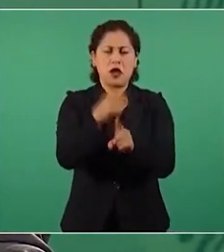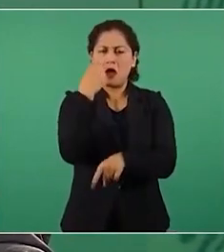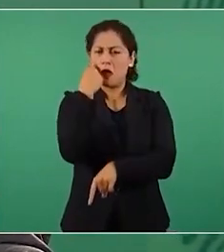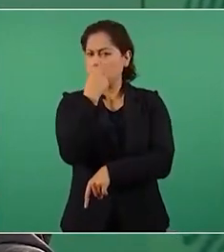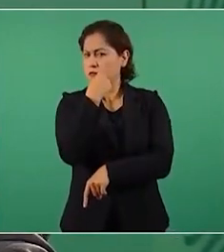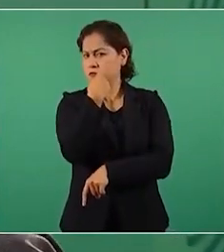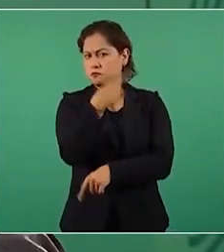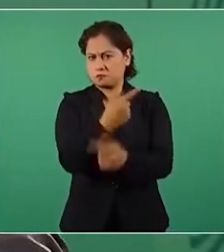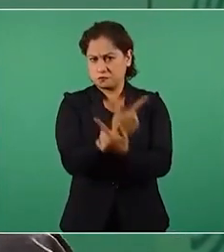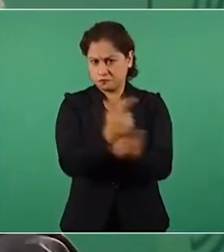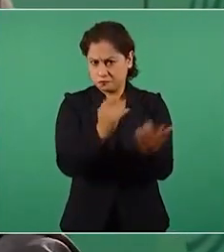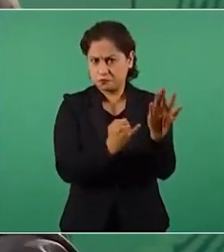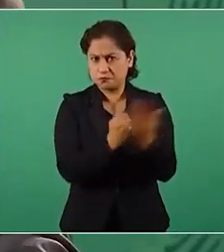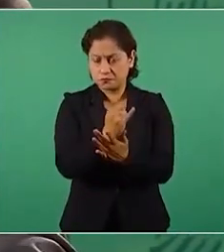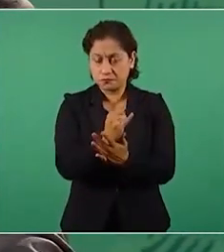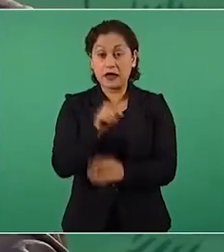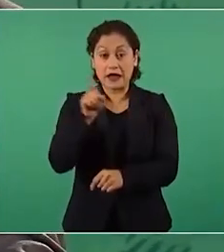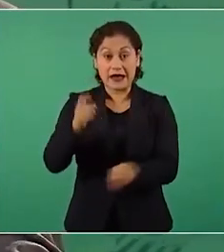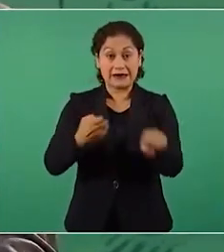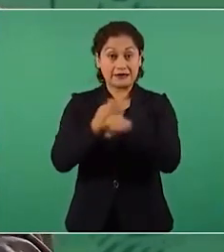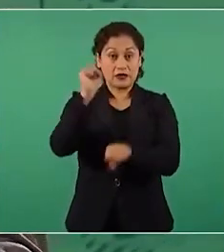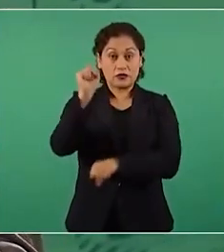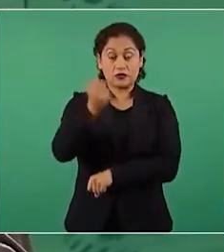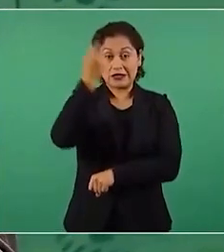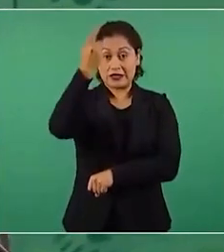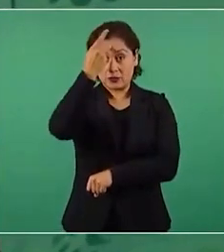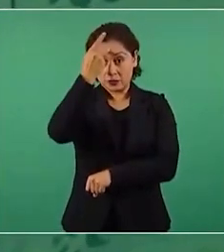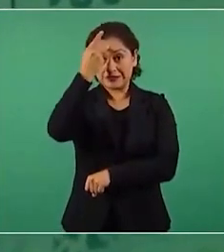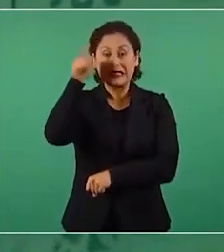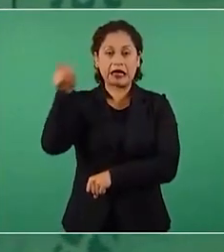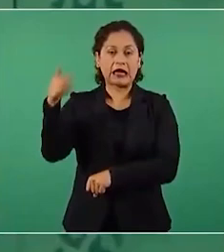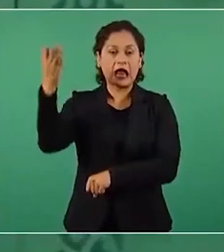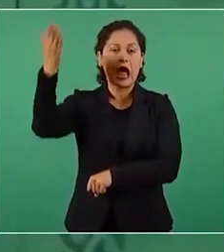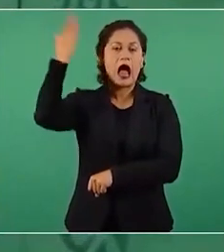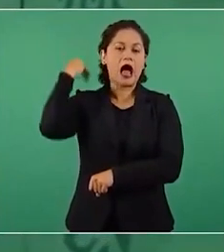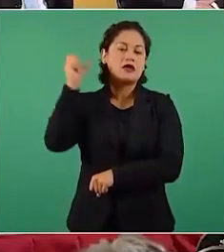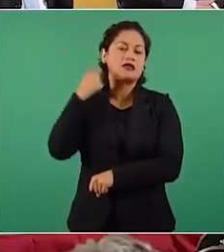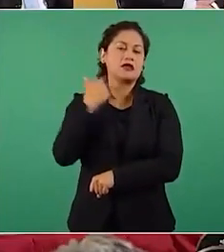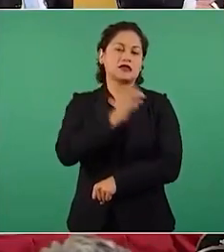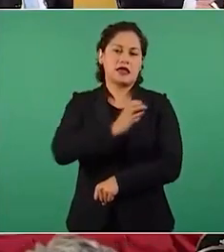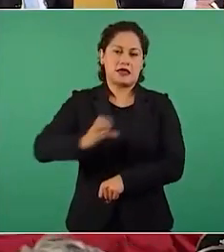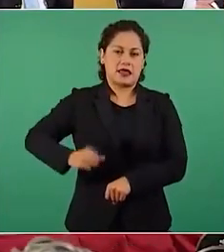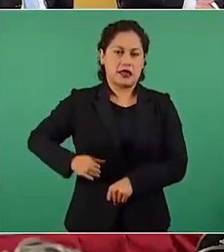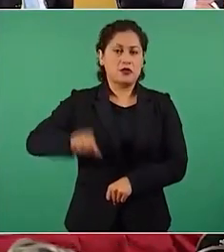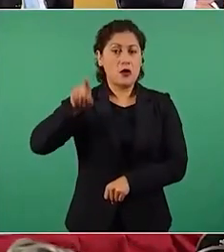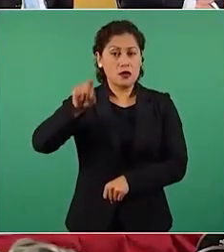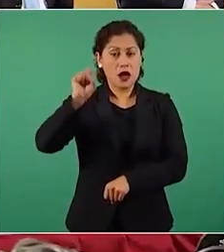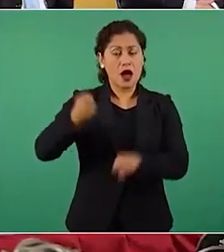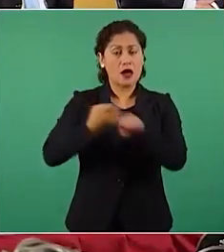y en San Luis había dos periódicos. Ahora deben de haber más. Uno